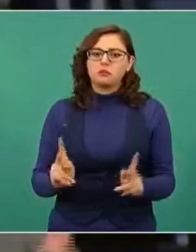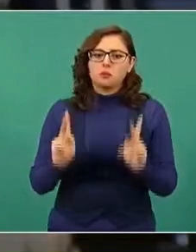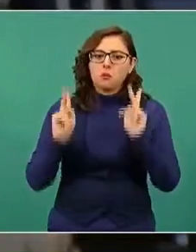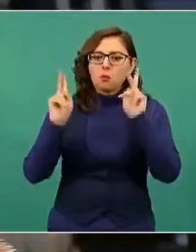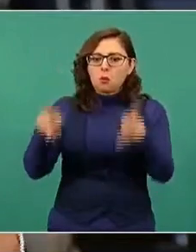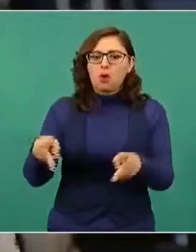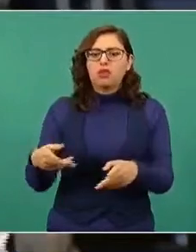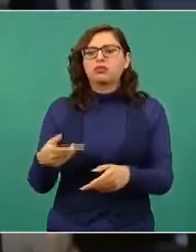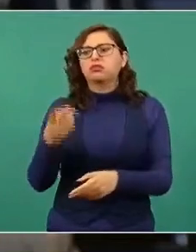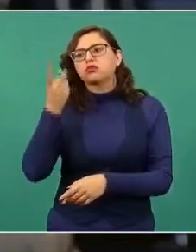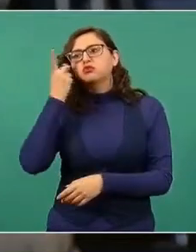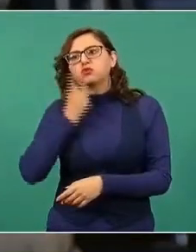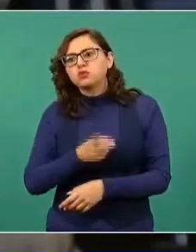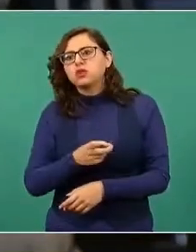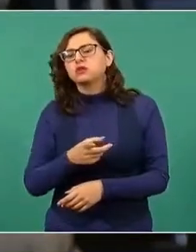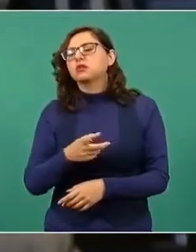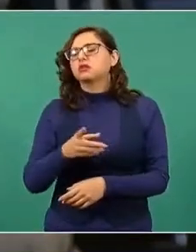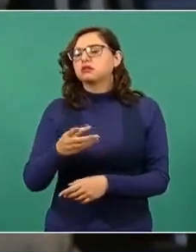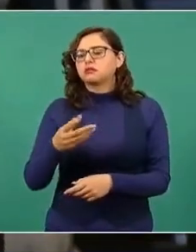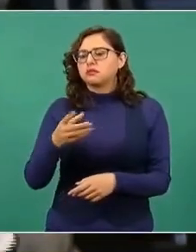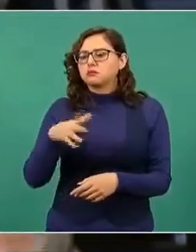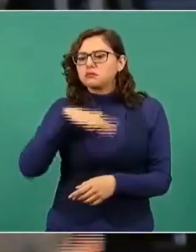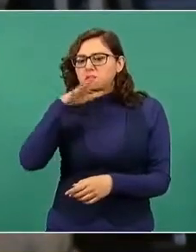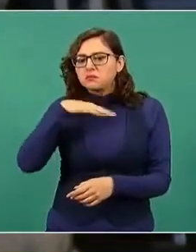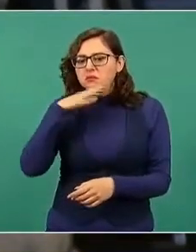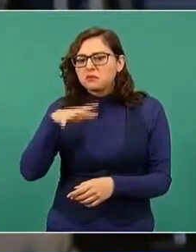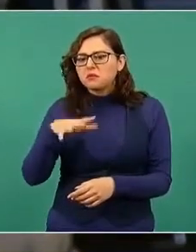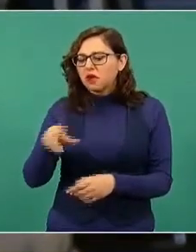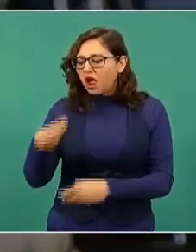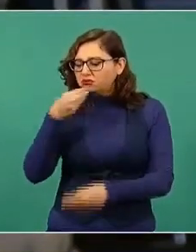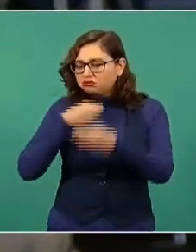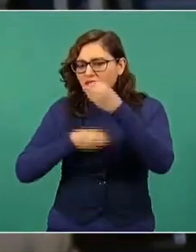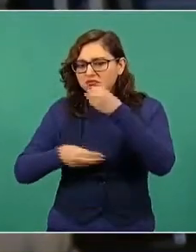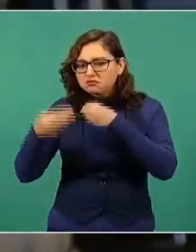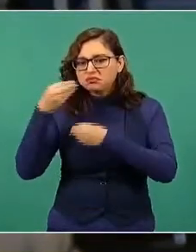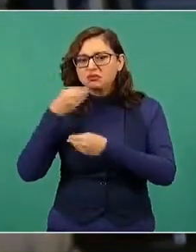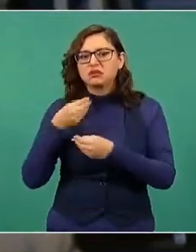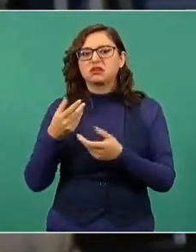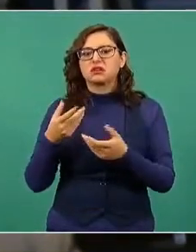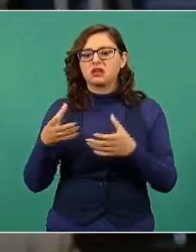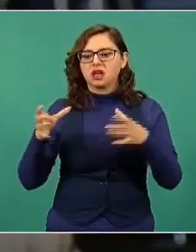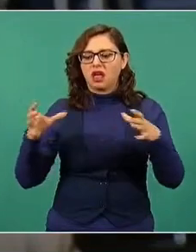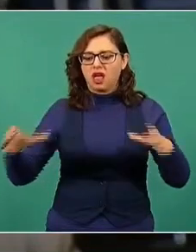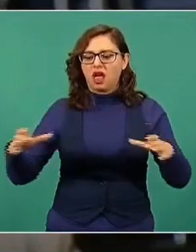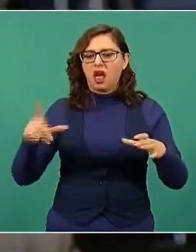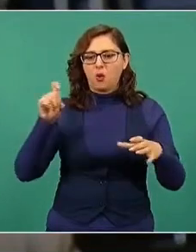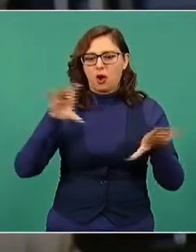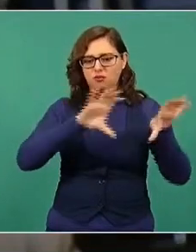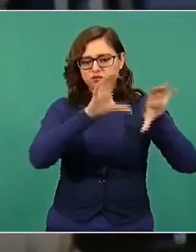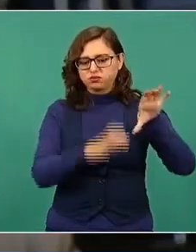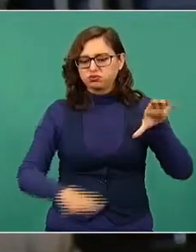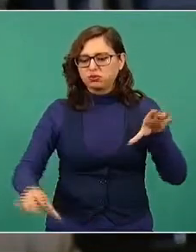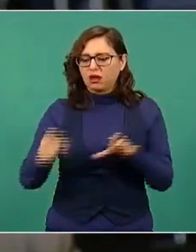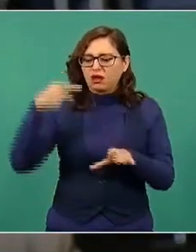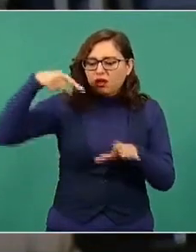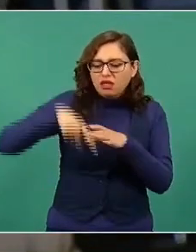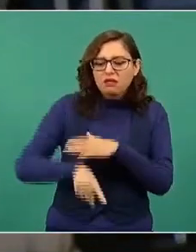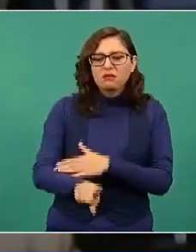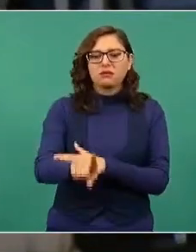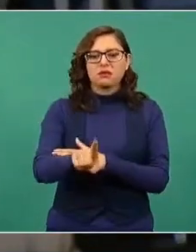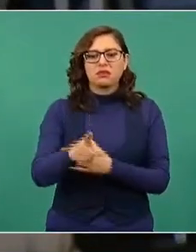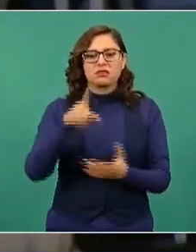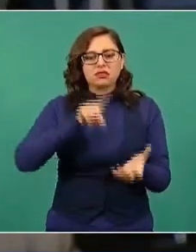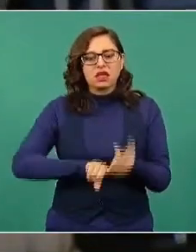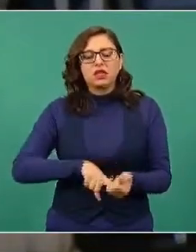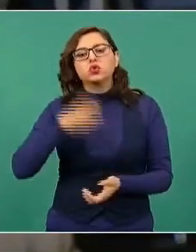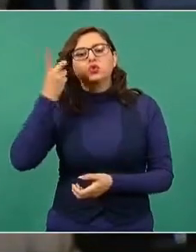comen la basura, se esconden en las coladeras. ¿Qué iniciativa